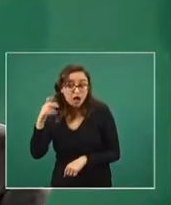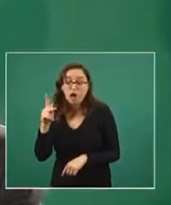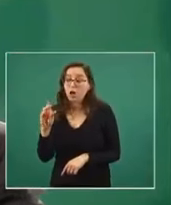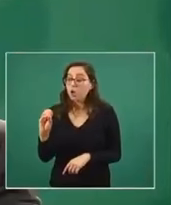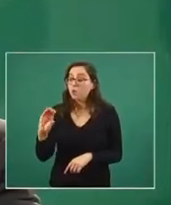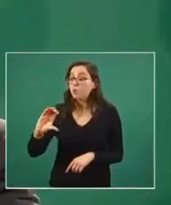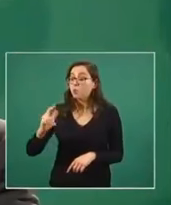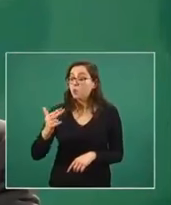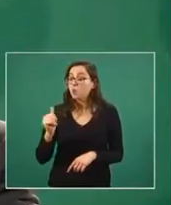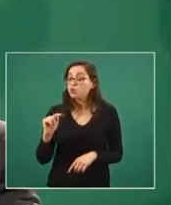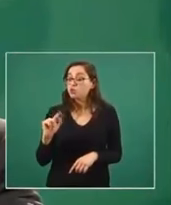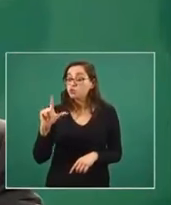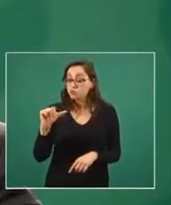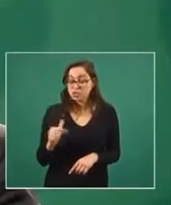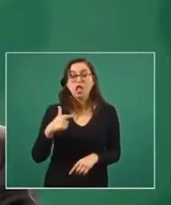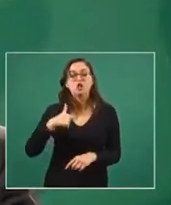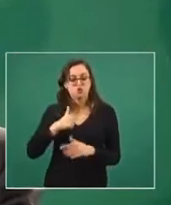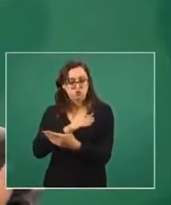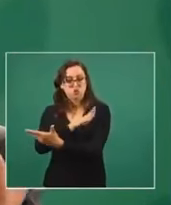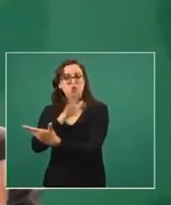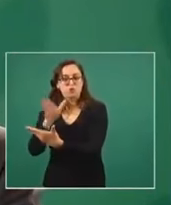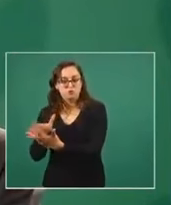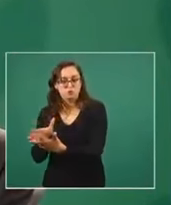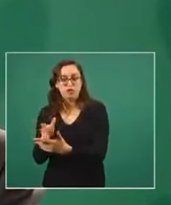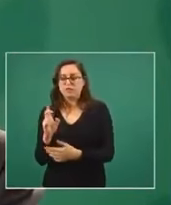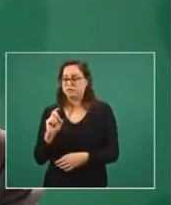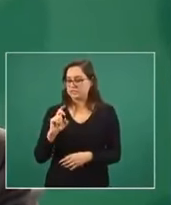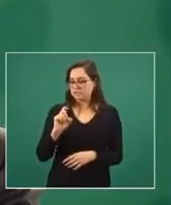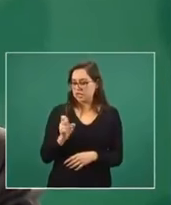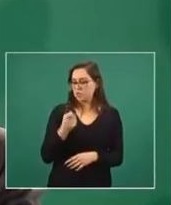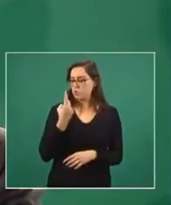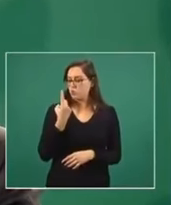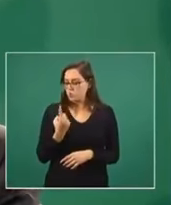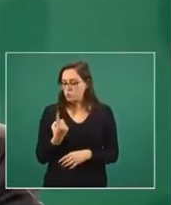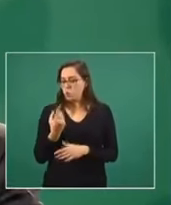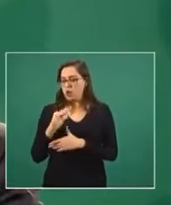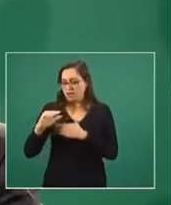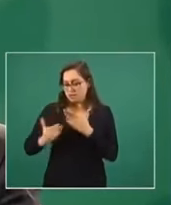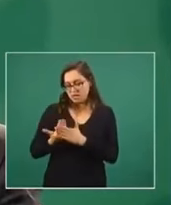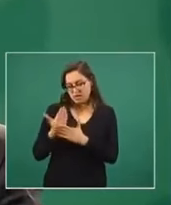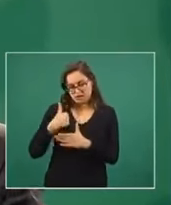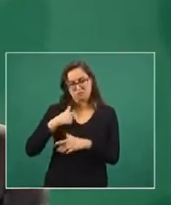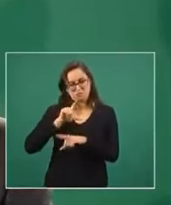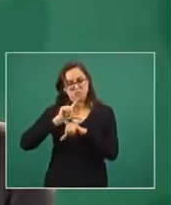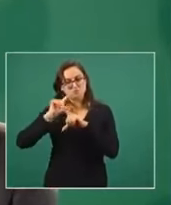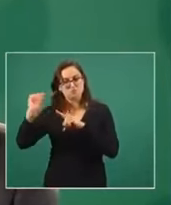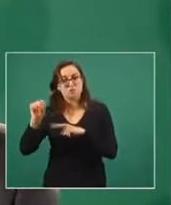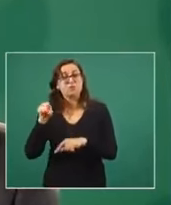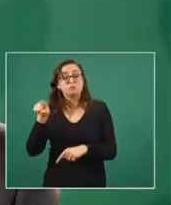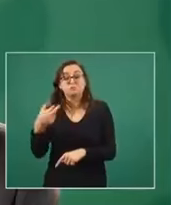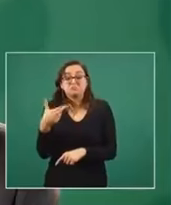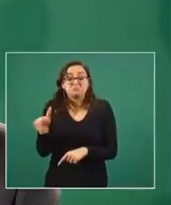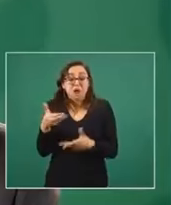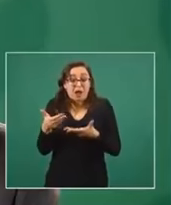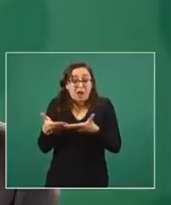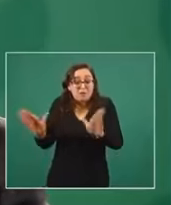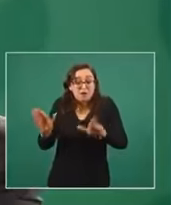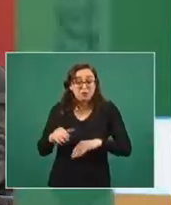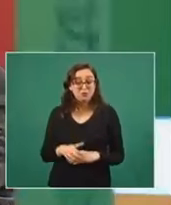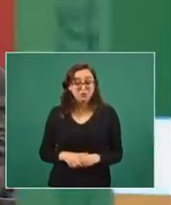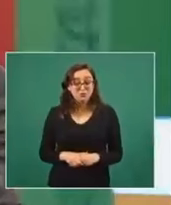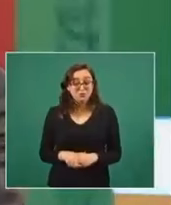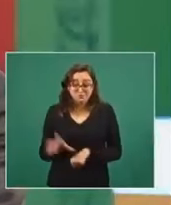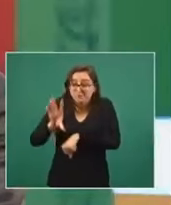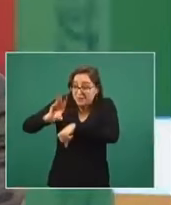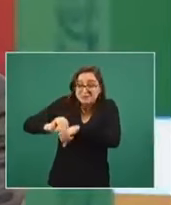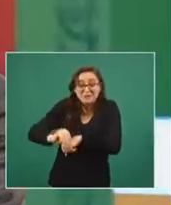algunos días, desde el 31, me fui el 31 por la mañana, los restaurantes están abiertos. Es